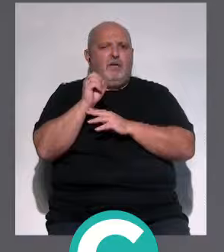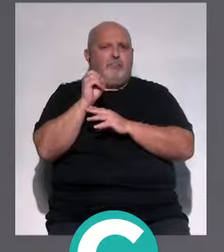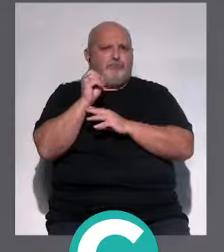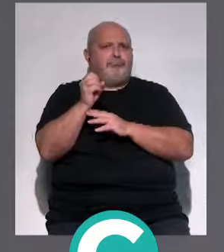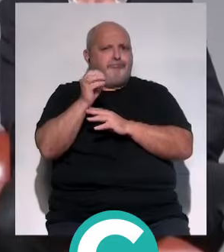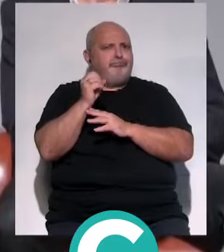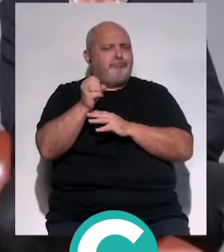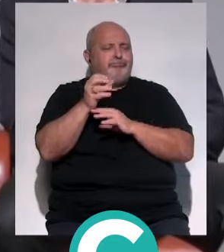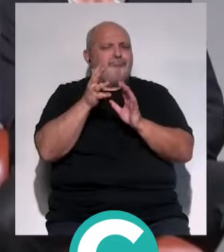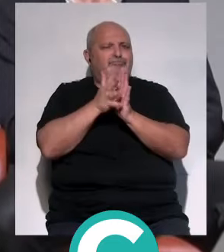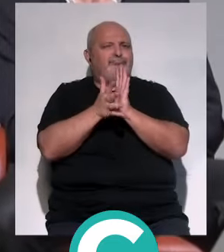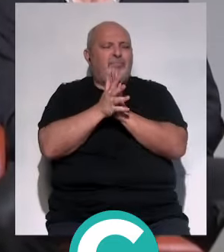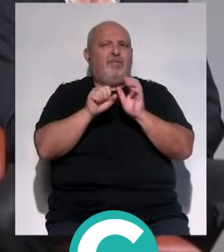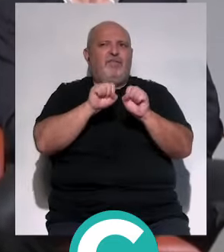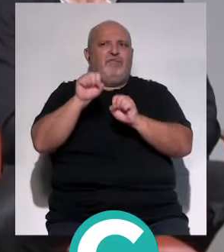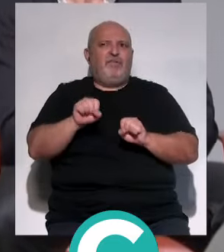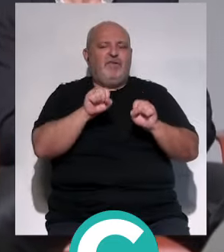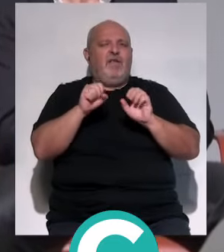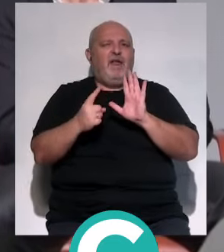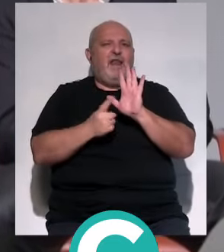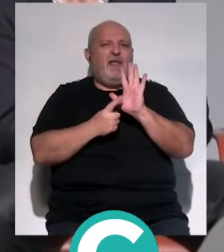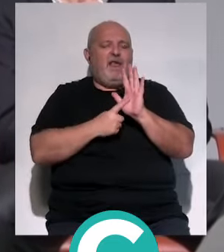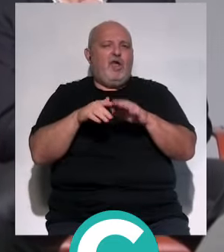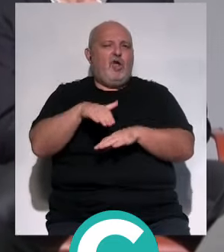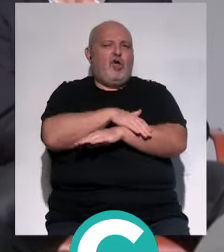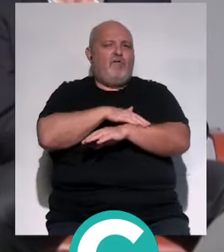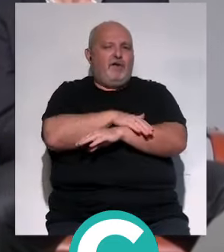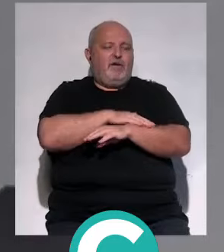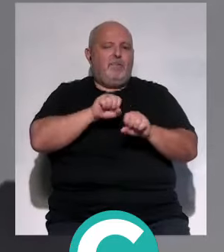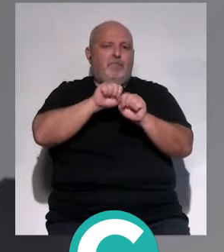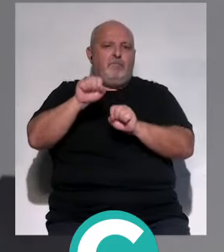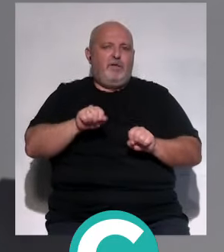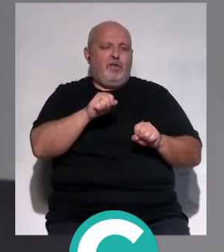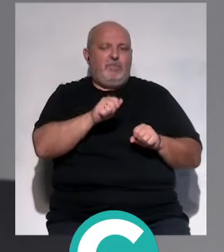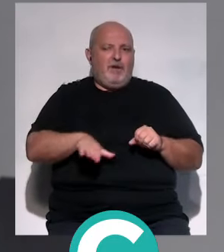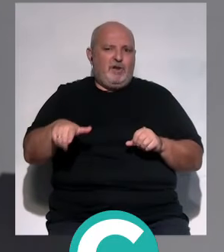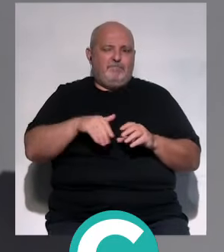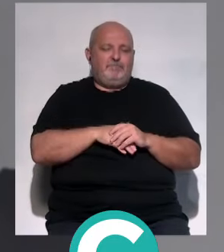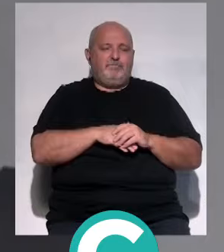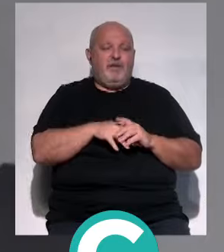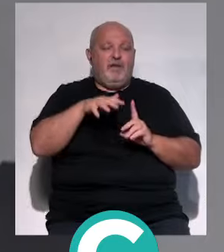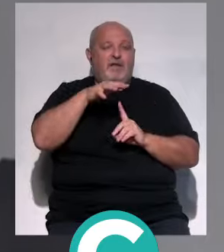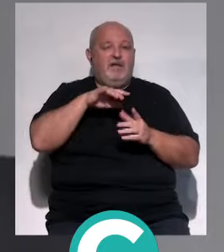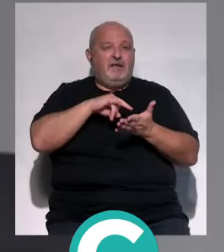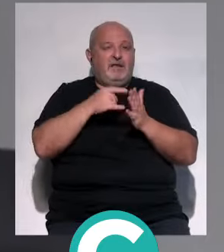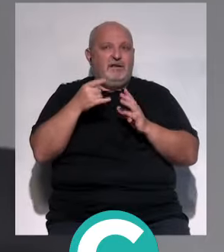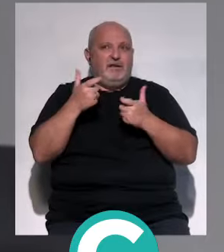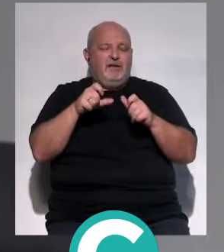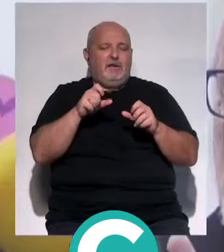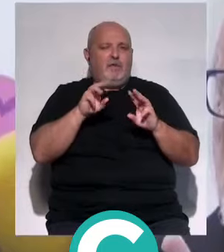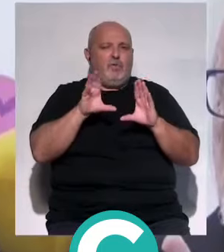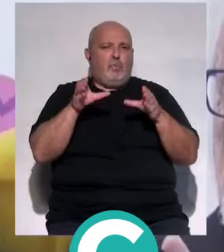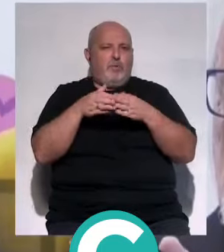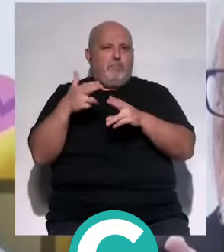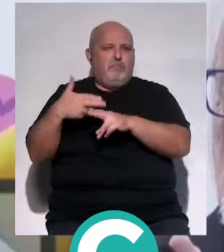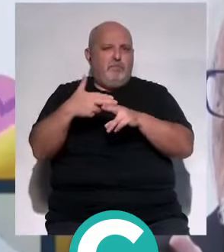jornada defendiendo el trabajo legislativo del Gobierno para la protección de los menores. Con el sector tecnológico, con los grupos parlamentarios, es